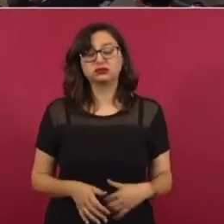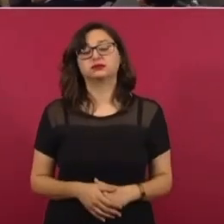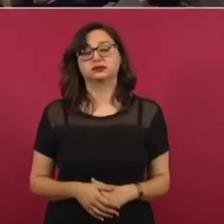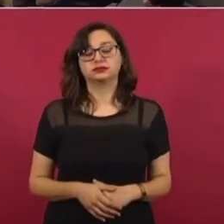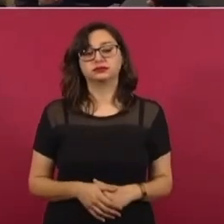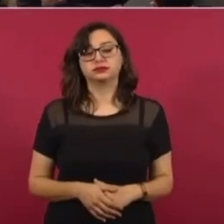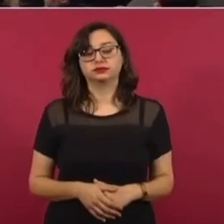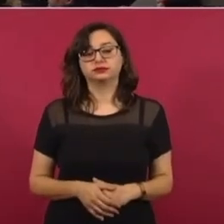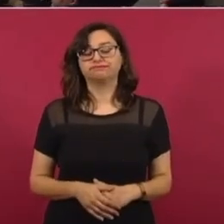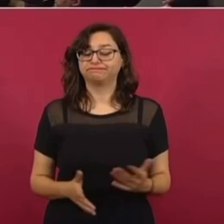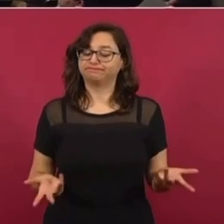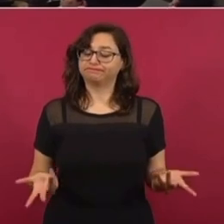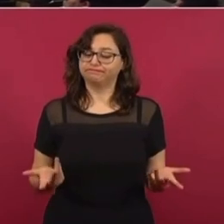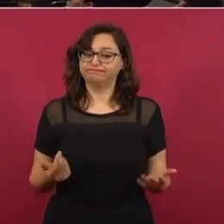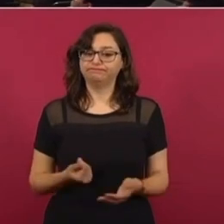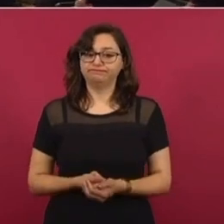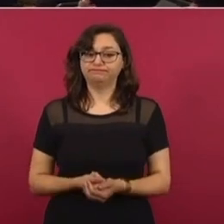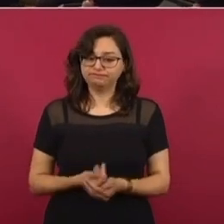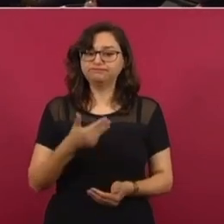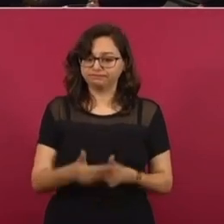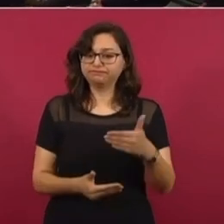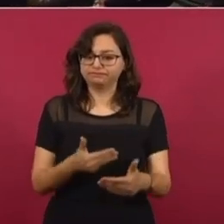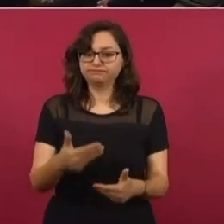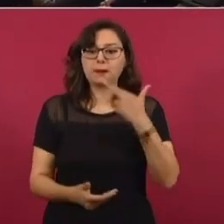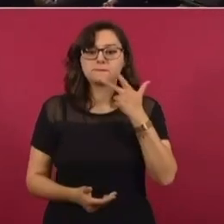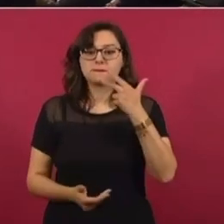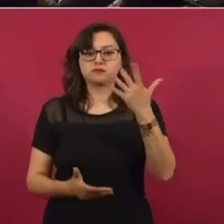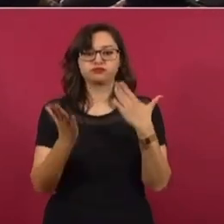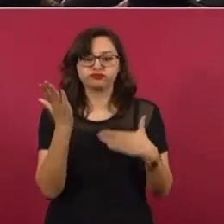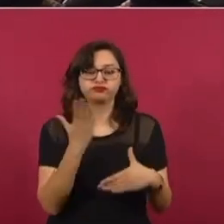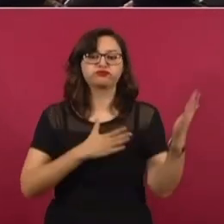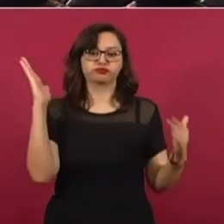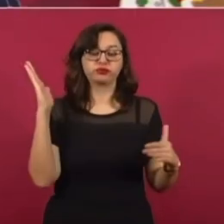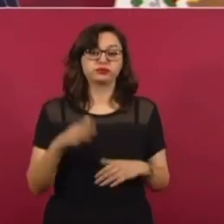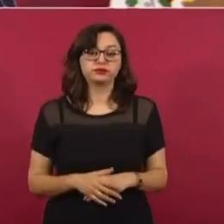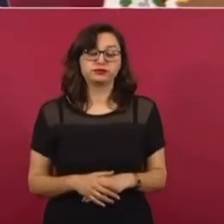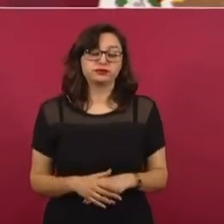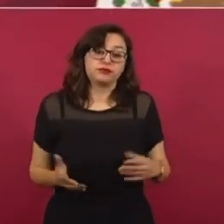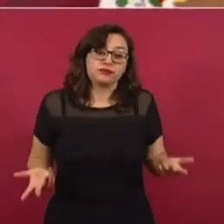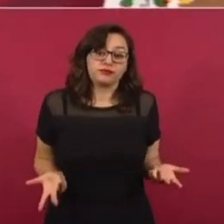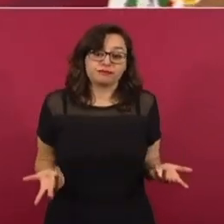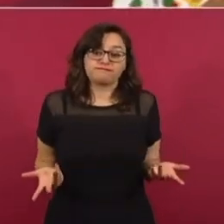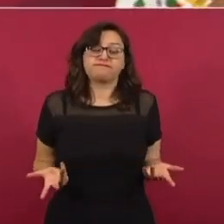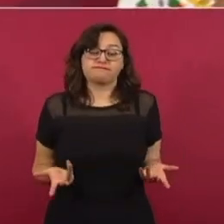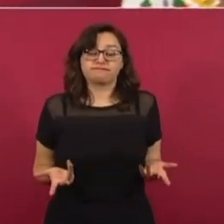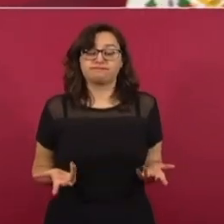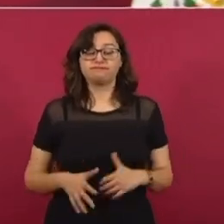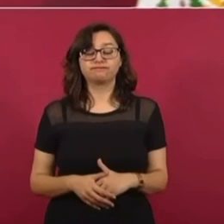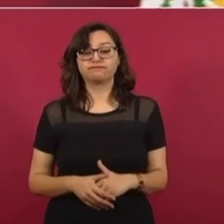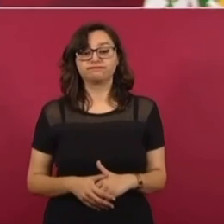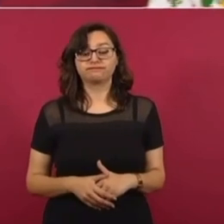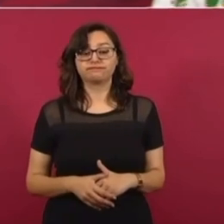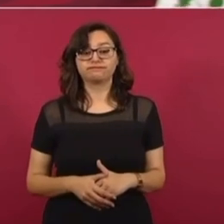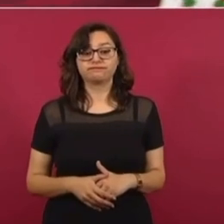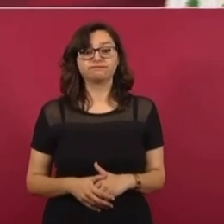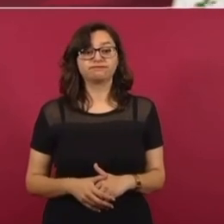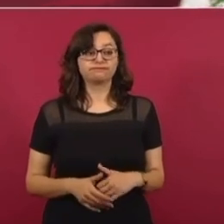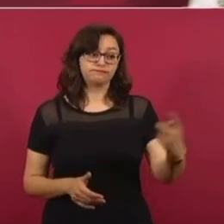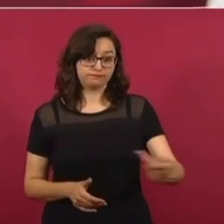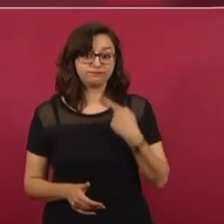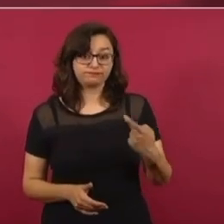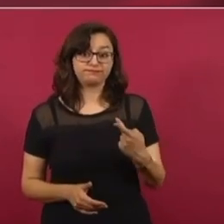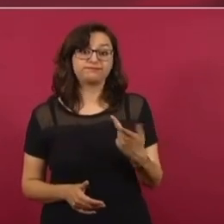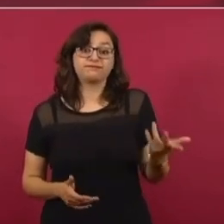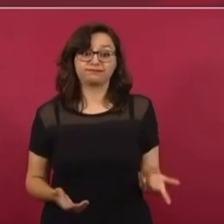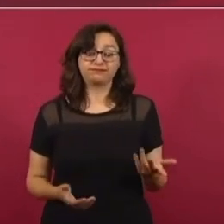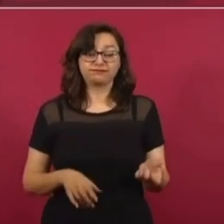pandemia. Yo tengo otros datos. Salimos adelante. Entonces, me preguntas eso, pues imagínense lo que nos afectó